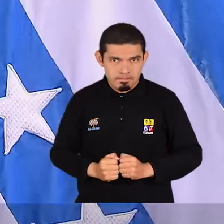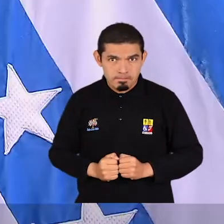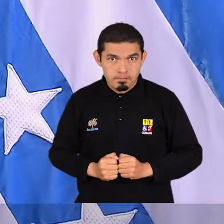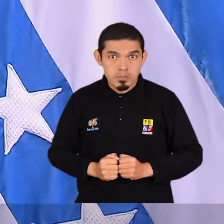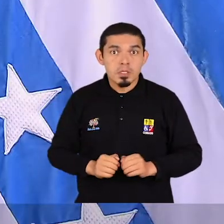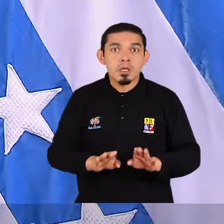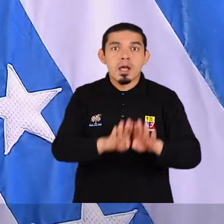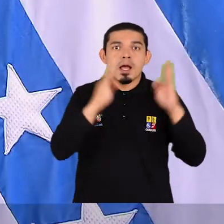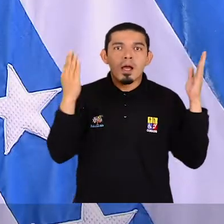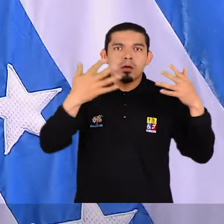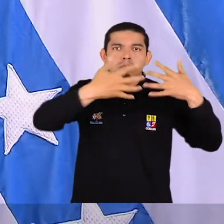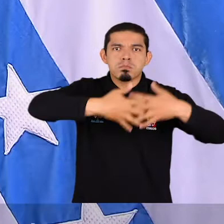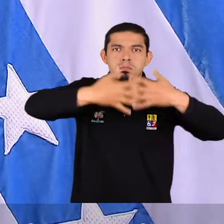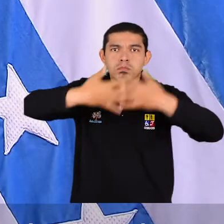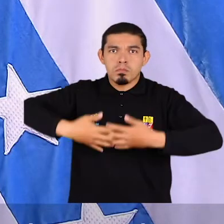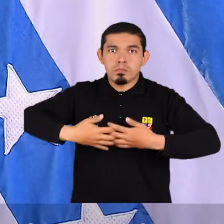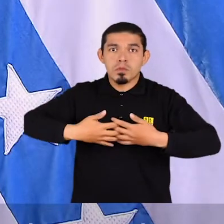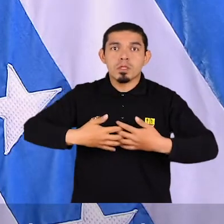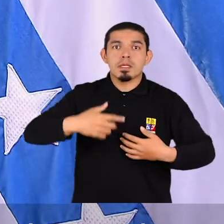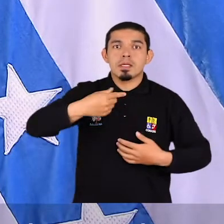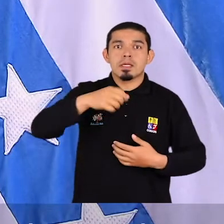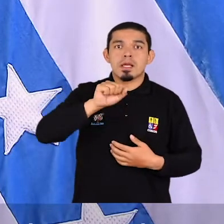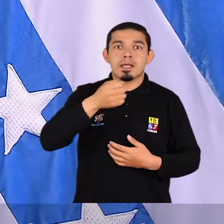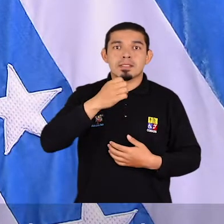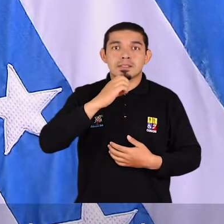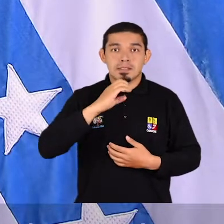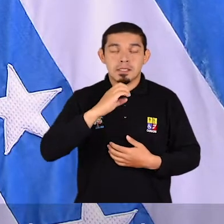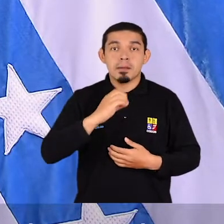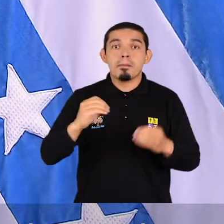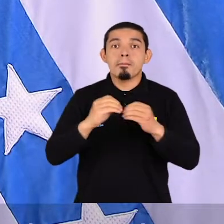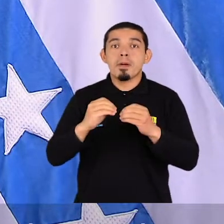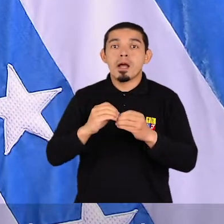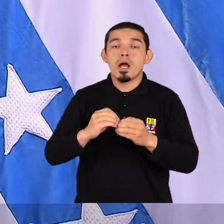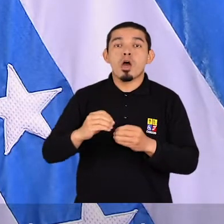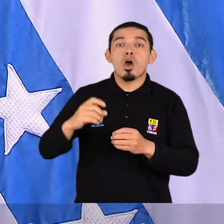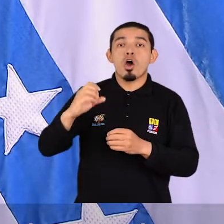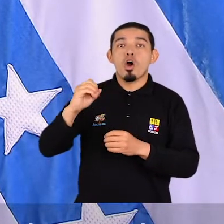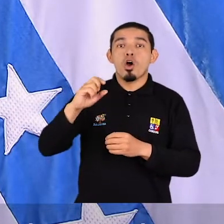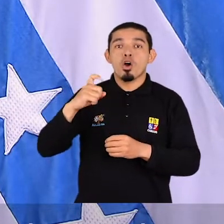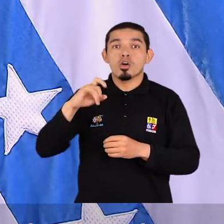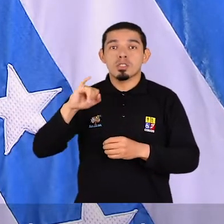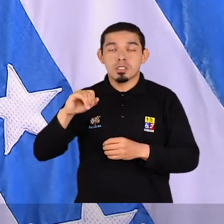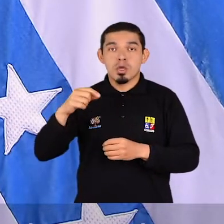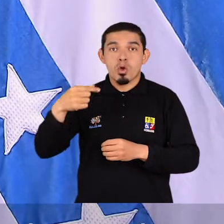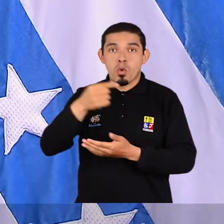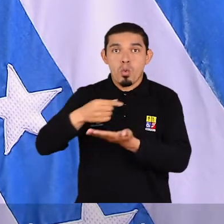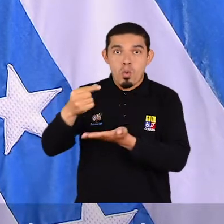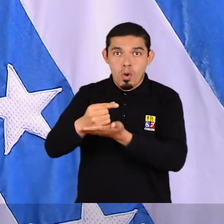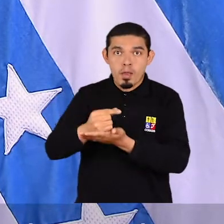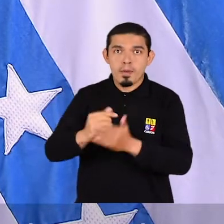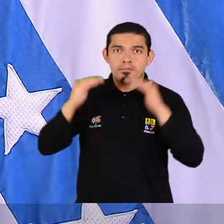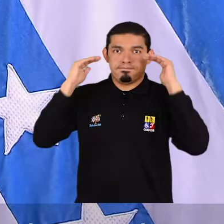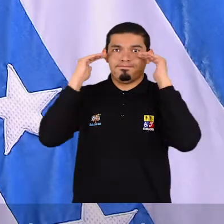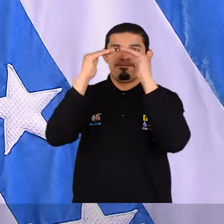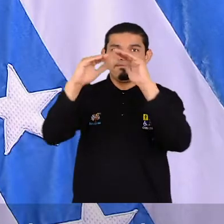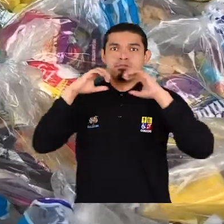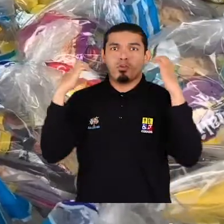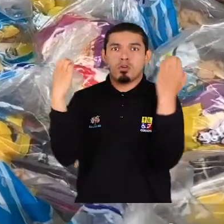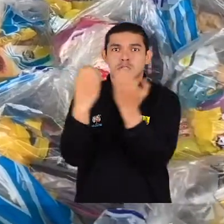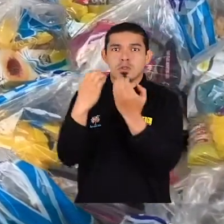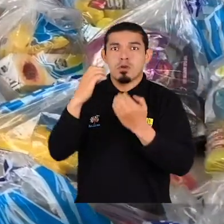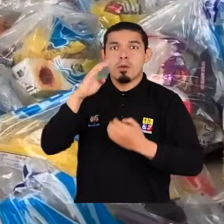abriendo dos plantas de oxigenación, Gasec y Oxywayes, y el primer centro integral de oxigenoterapia en el Coliseo Abel Jiménez Parra.